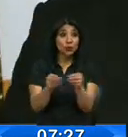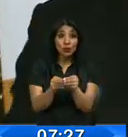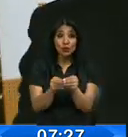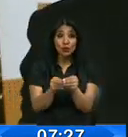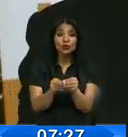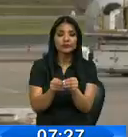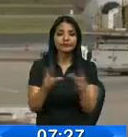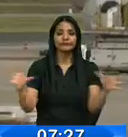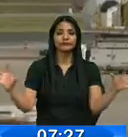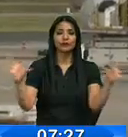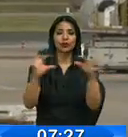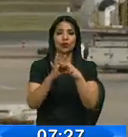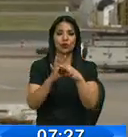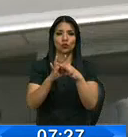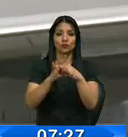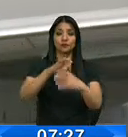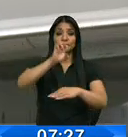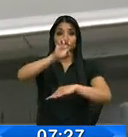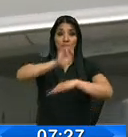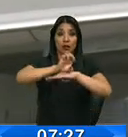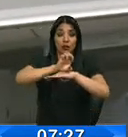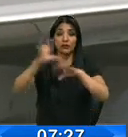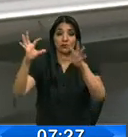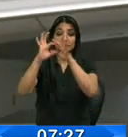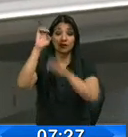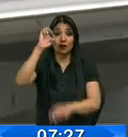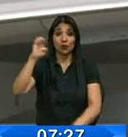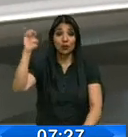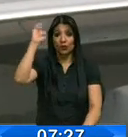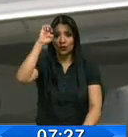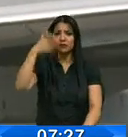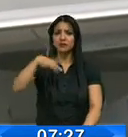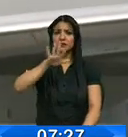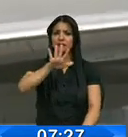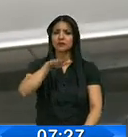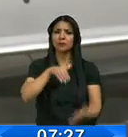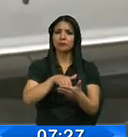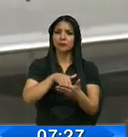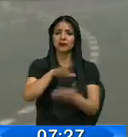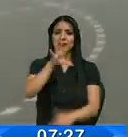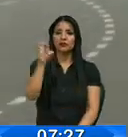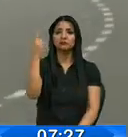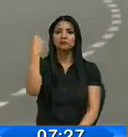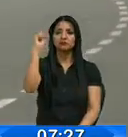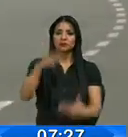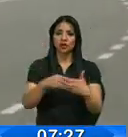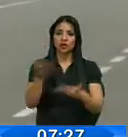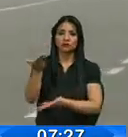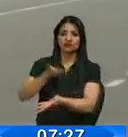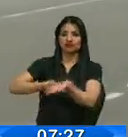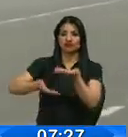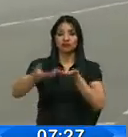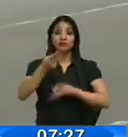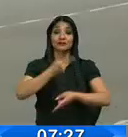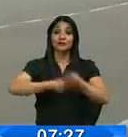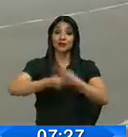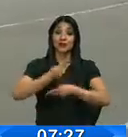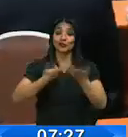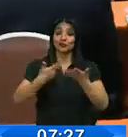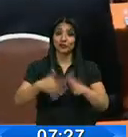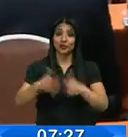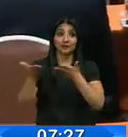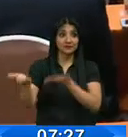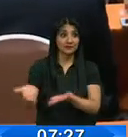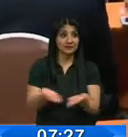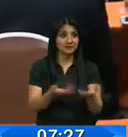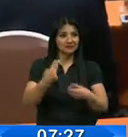trabajo conjunto. Entre Ecuador y la Unión Europea existe más de 5.500 millones de dólares en intercambio comercial. El evento, con